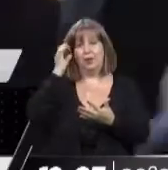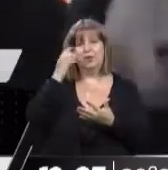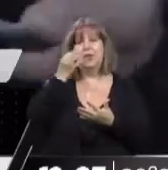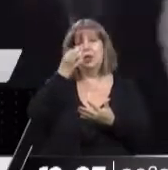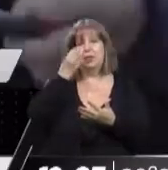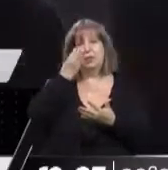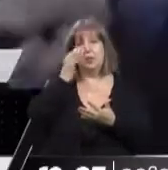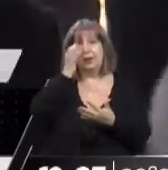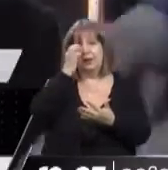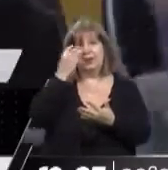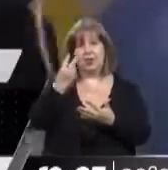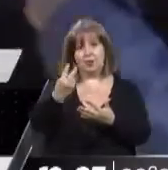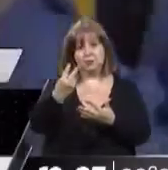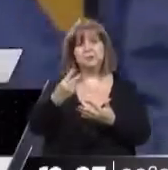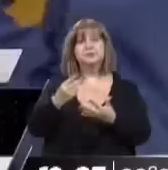exactamente.